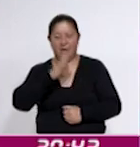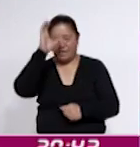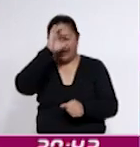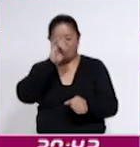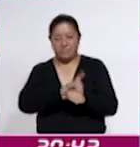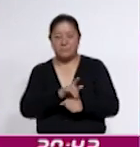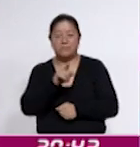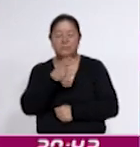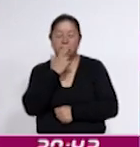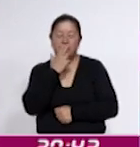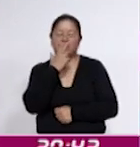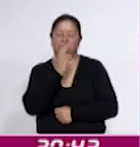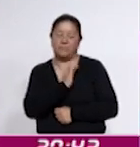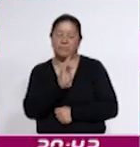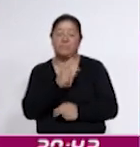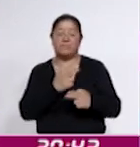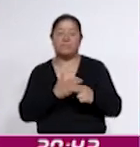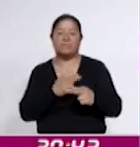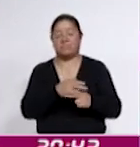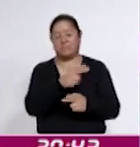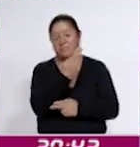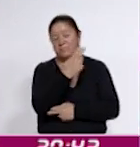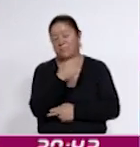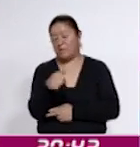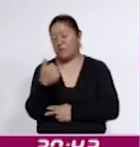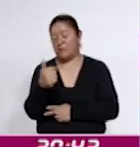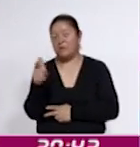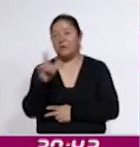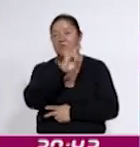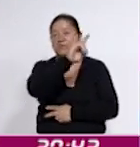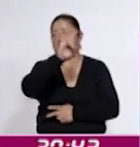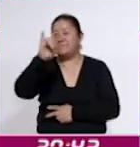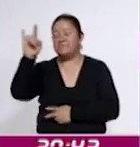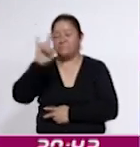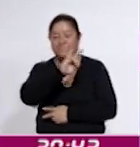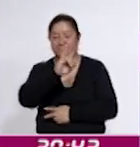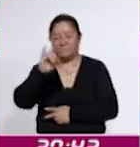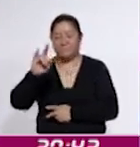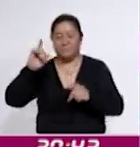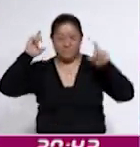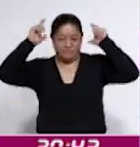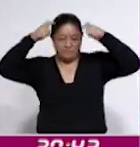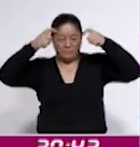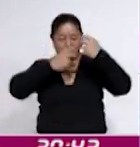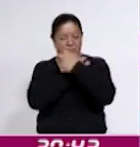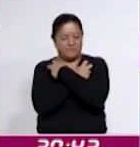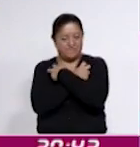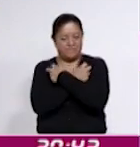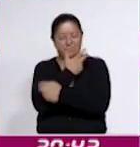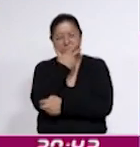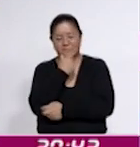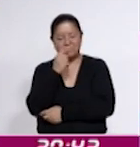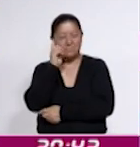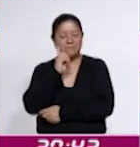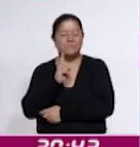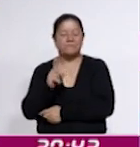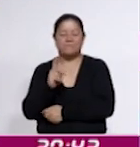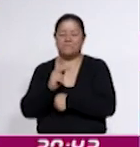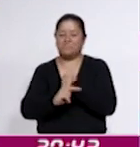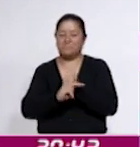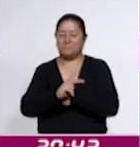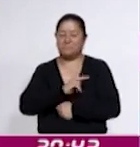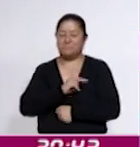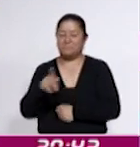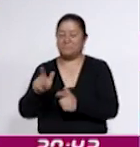hasta el 11 de noviembre la exposición fotográfica Catrinas y Catrines de nuestro país del colectivo Identidad